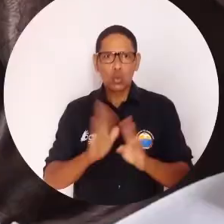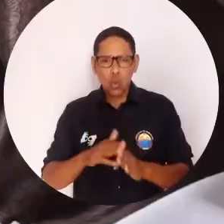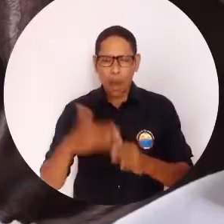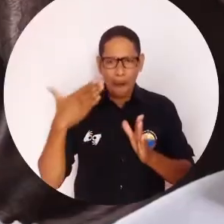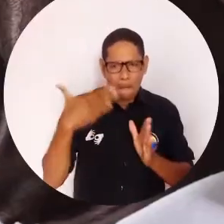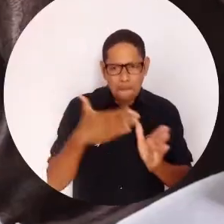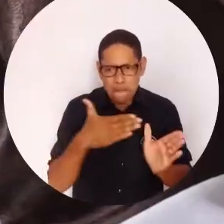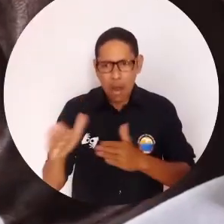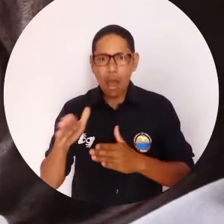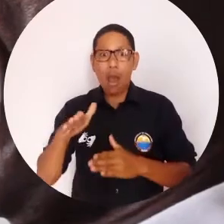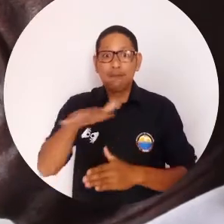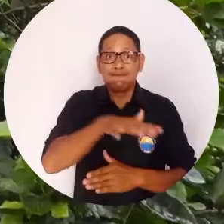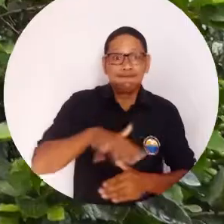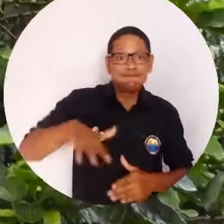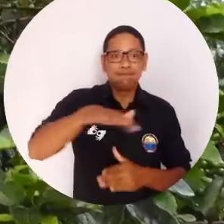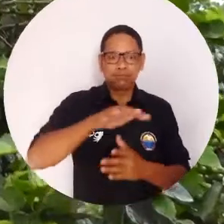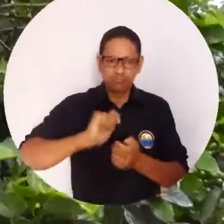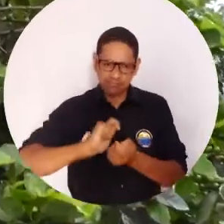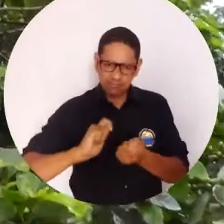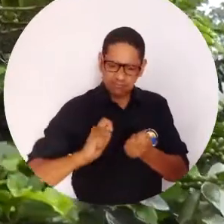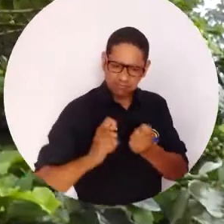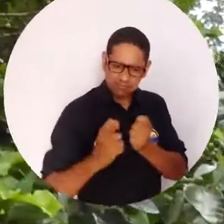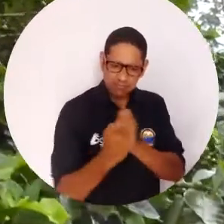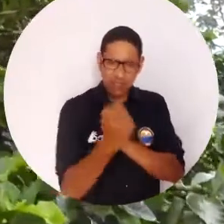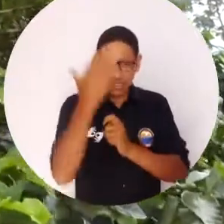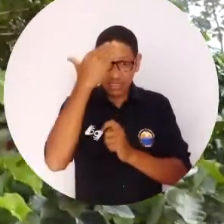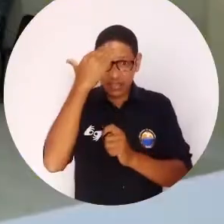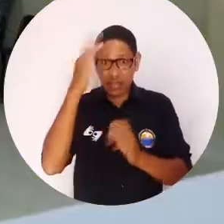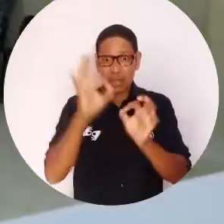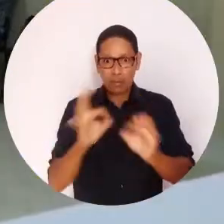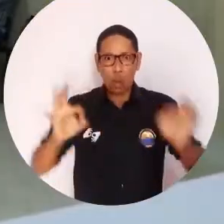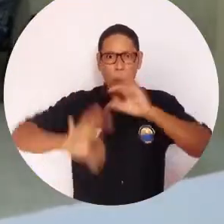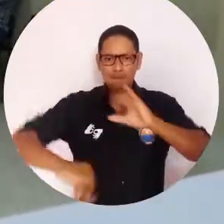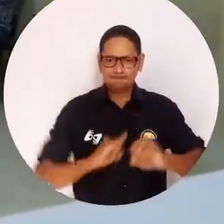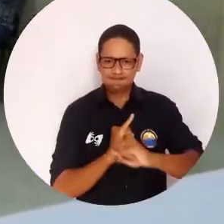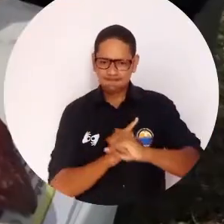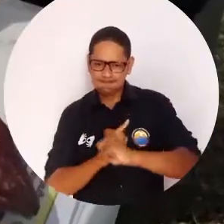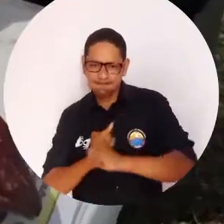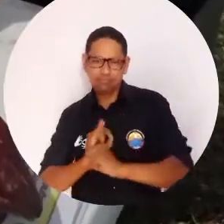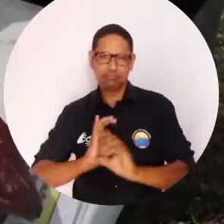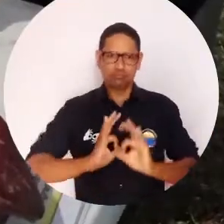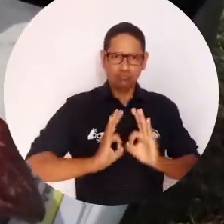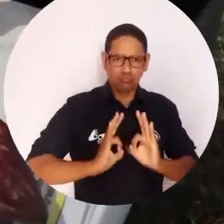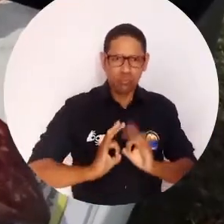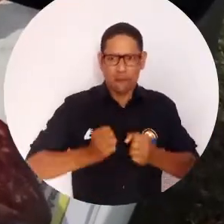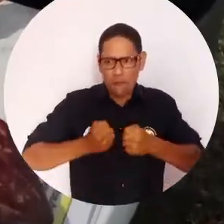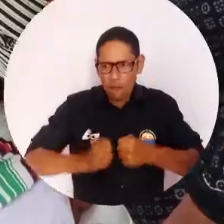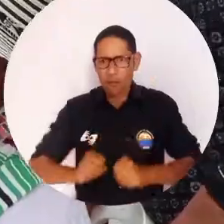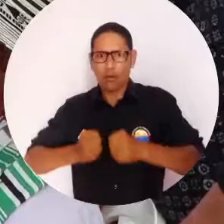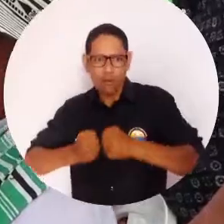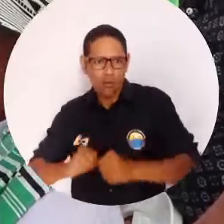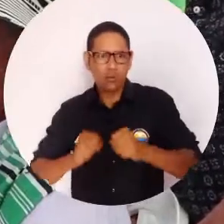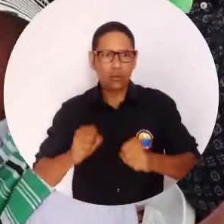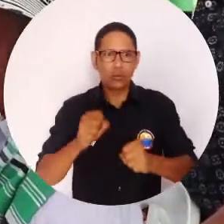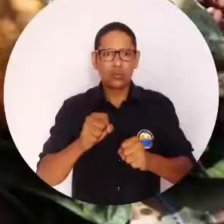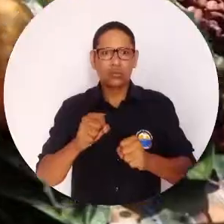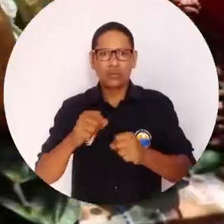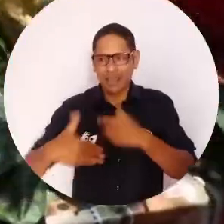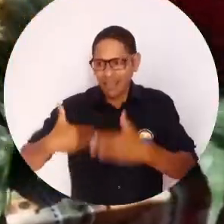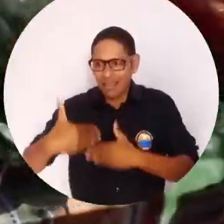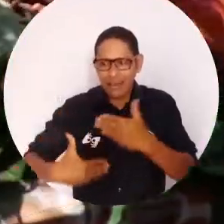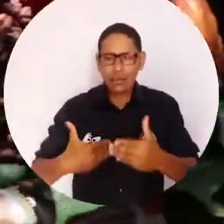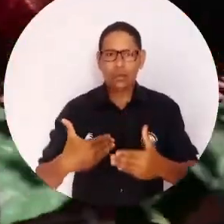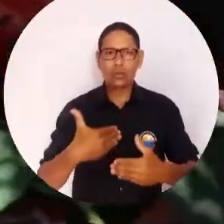ha sido precisamente planear y transformar hacienda y más bien saber que la fortaleza del Estado está en la institucionalidad, en la articulación de